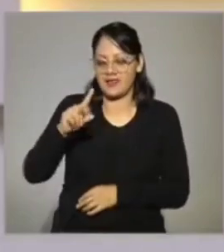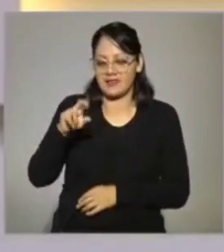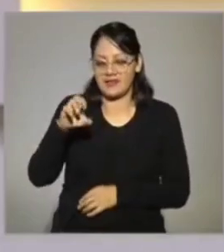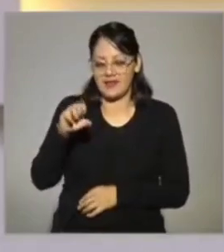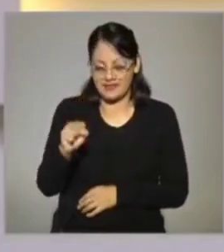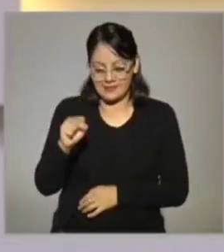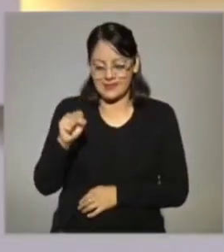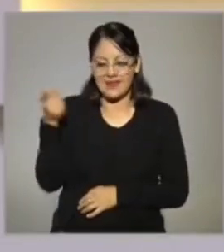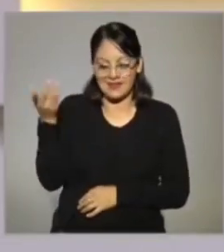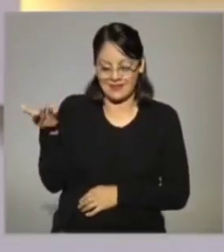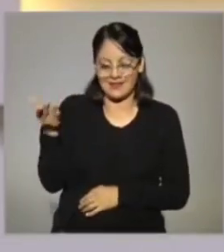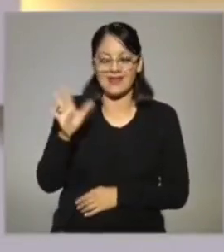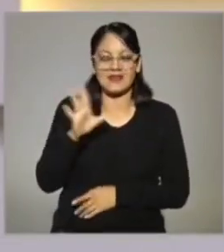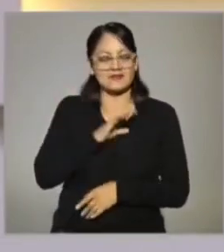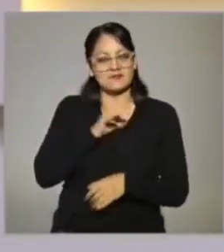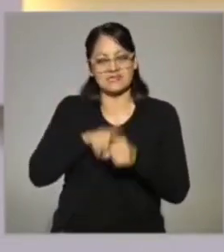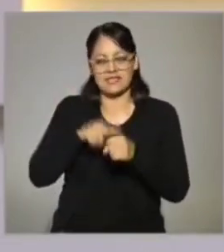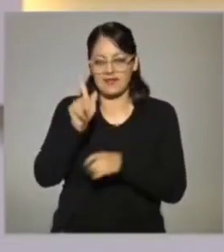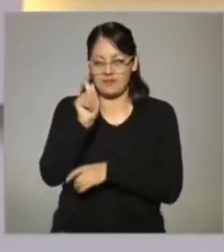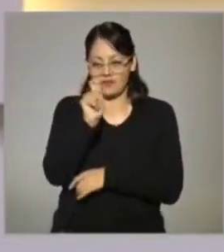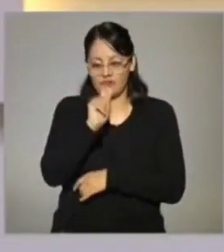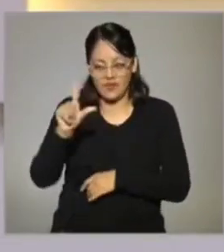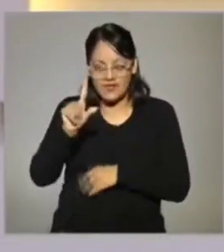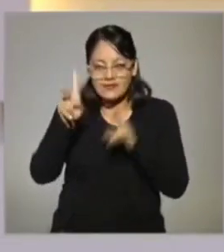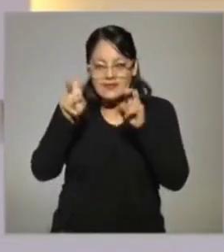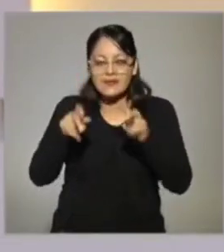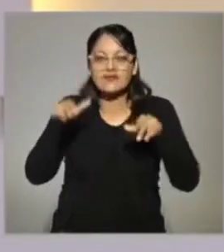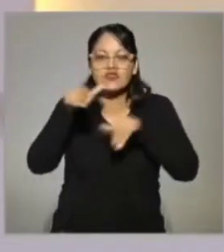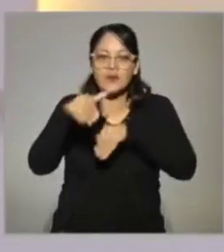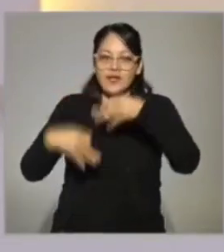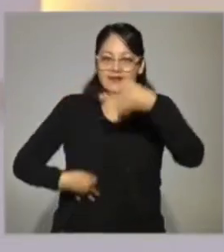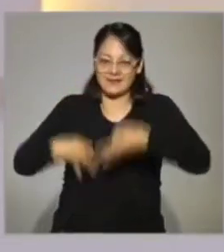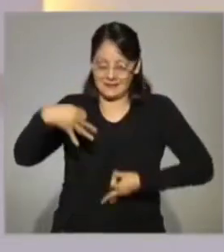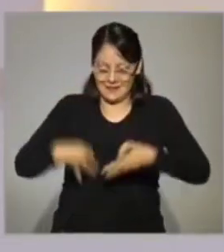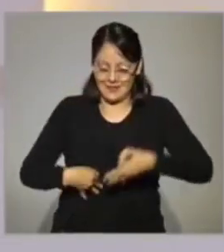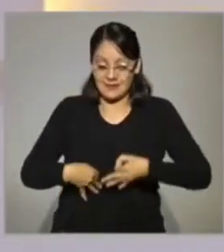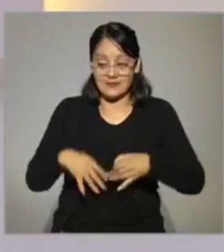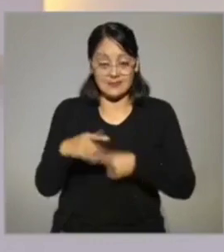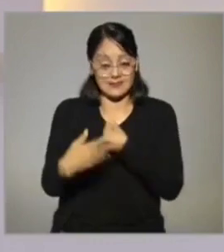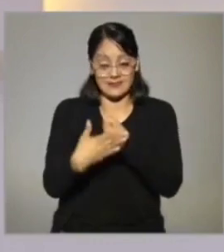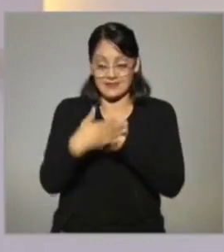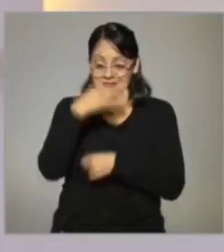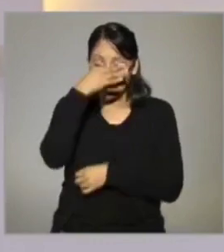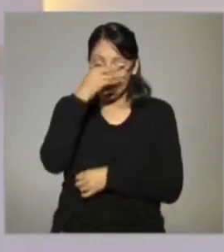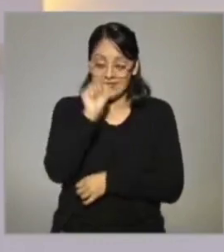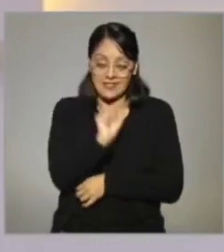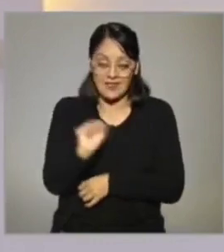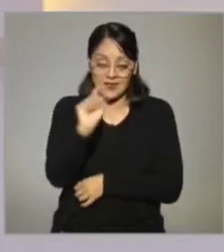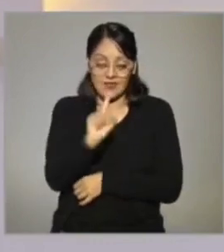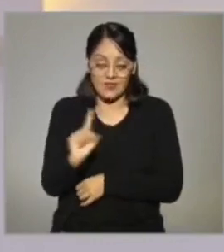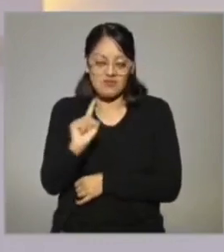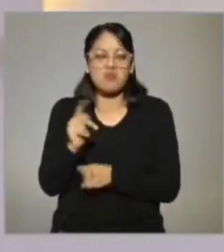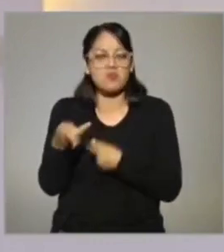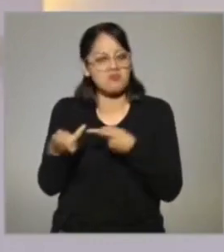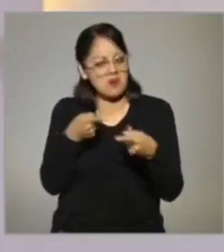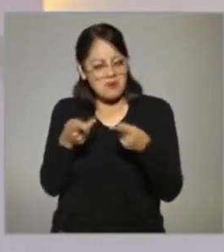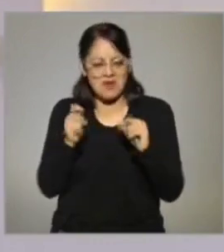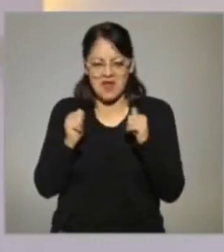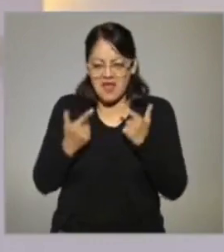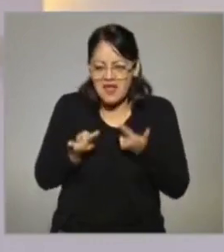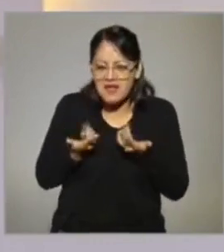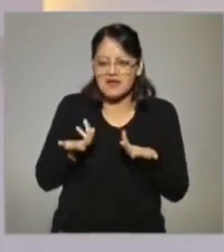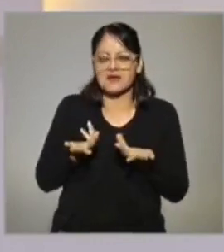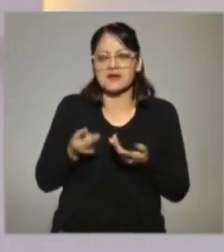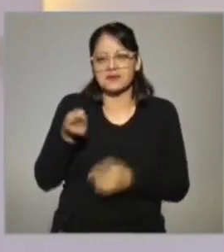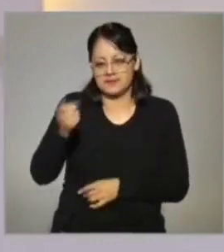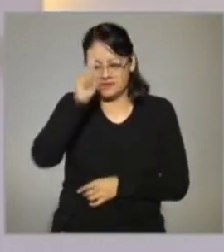Él es nuestro especialista en artes escénicas, por supuesto, y ya se acerca el fin de semana y ya podemos hacer planes y él nos tiene